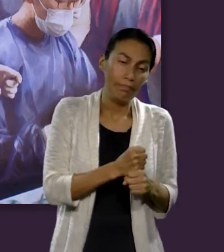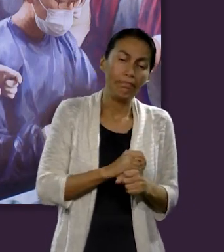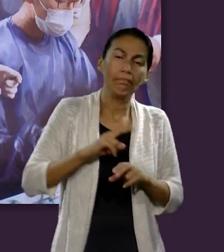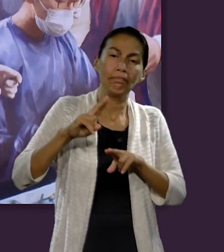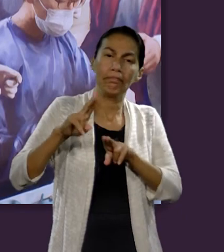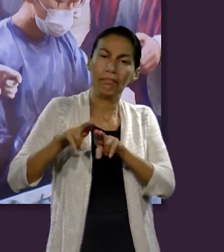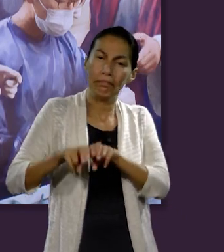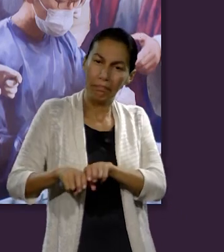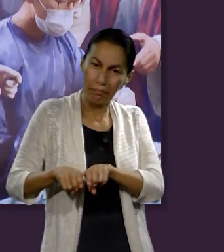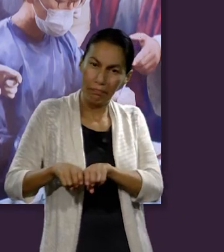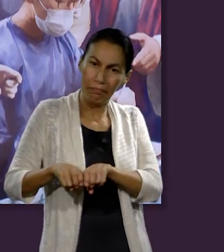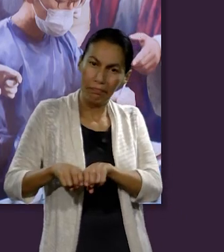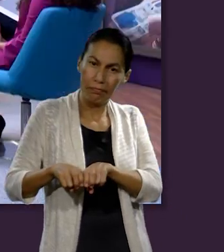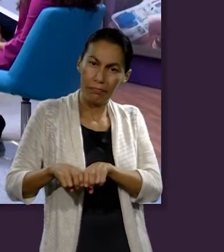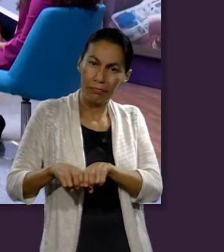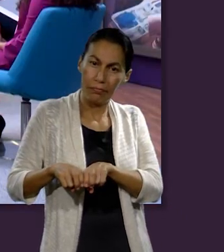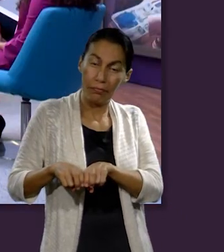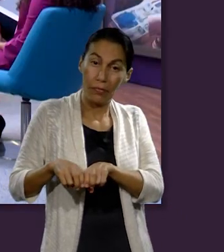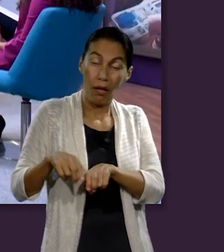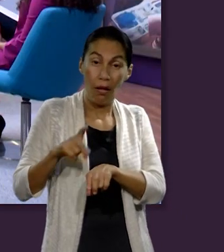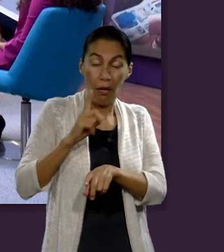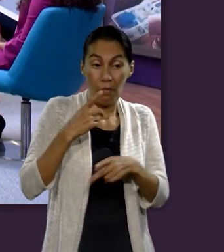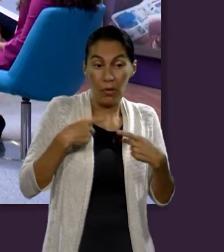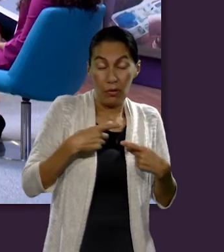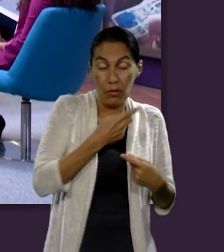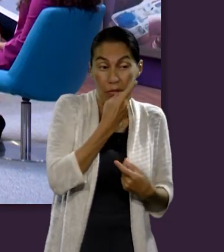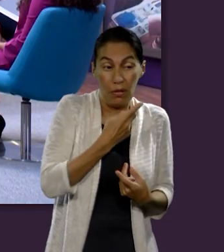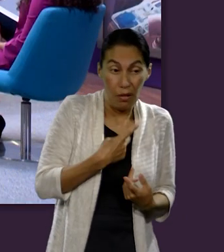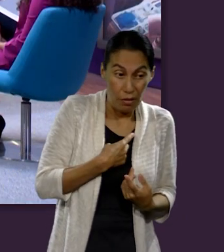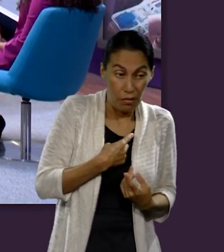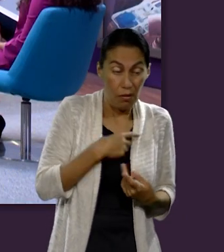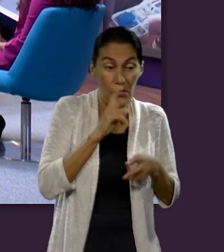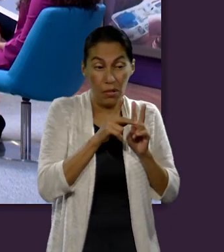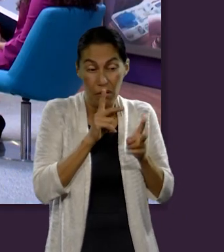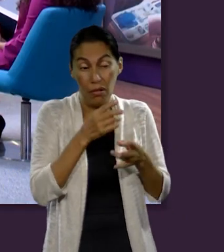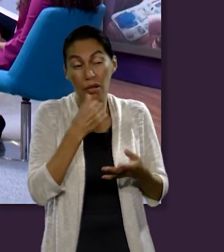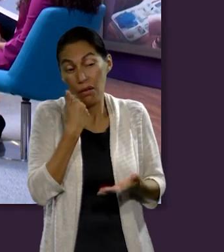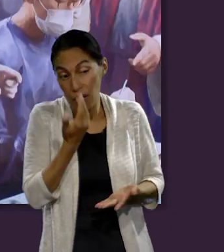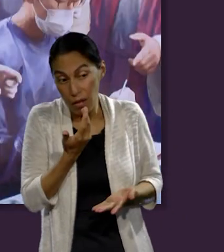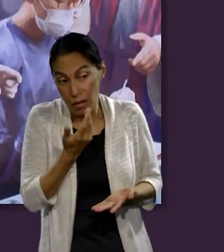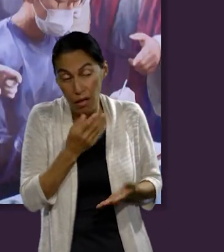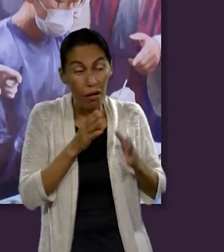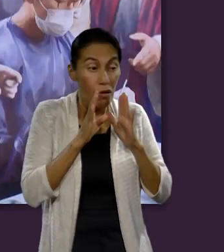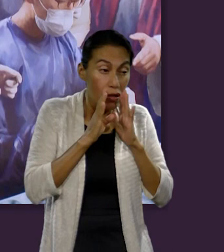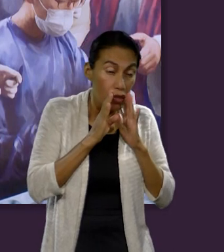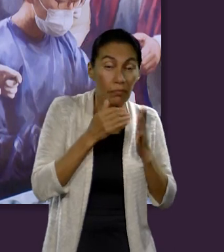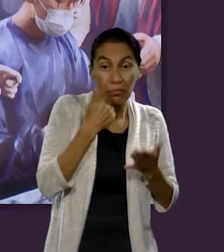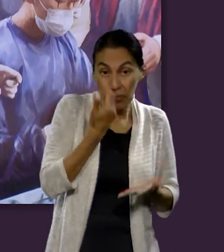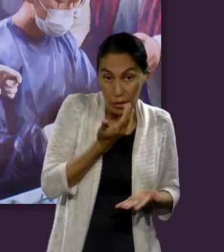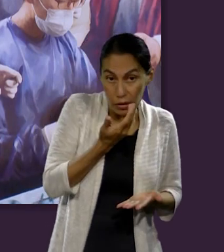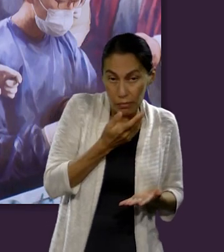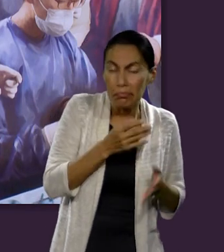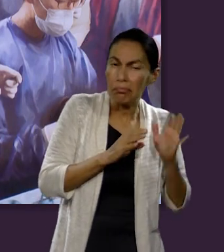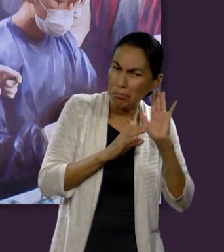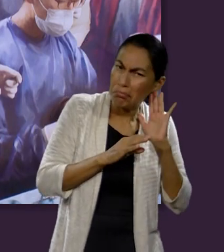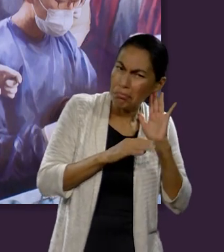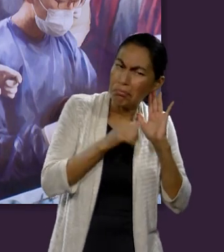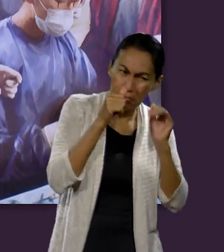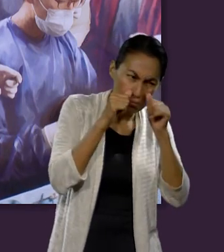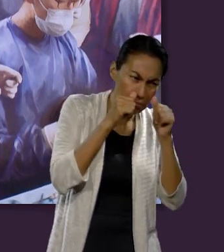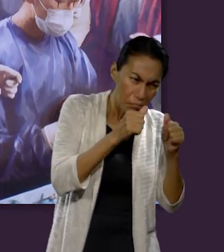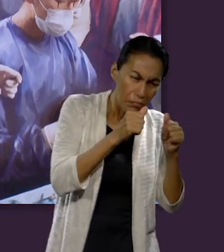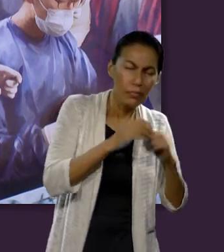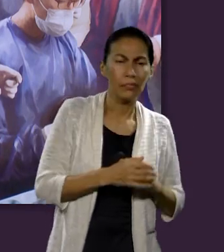que sufre es sentarnos a su lado. Si ella nos quiere decir algo, si ella siente algo que nos quiere confesar,